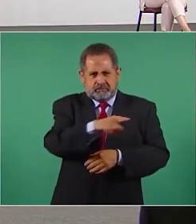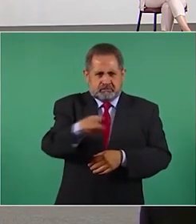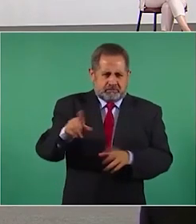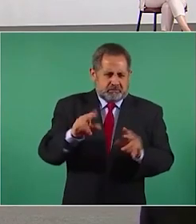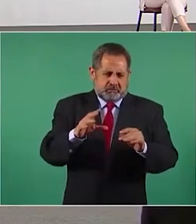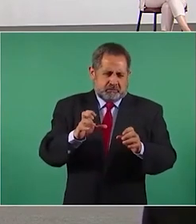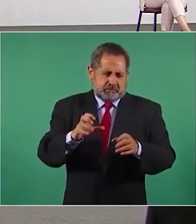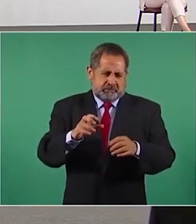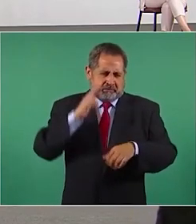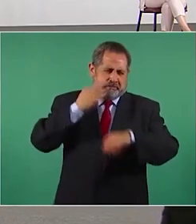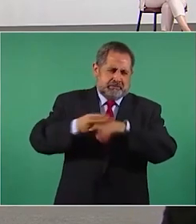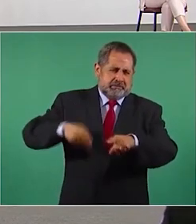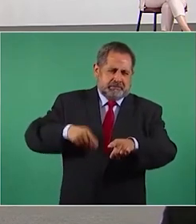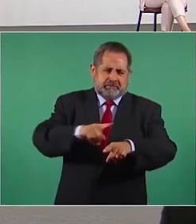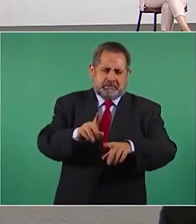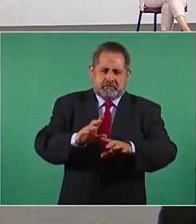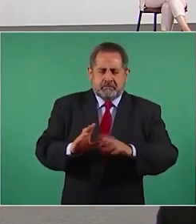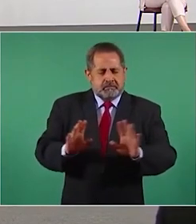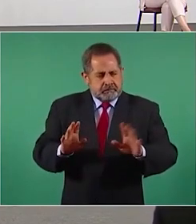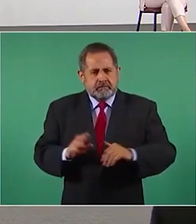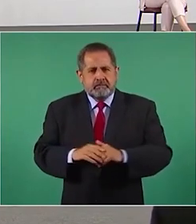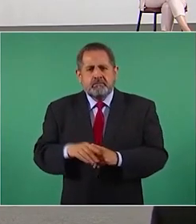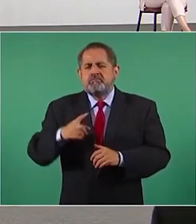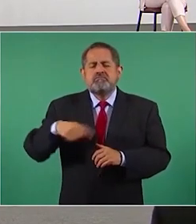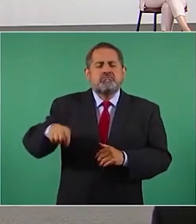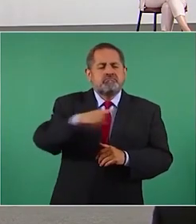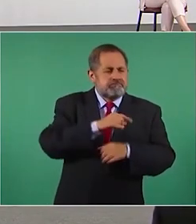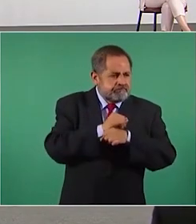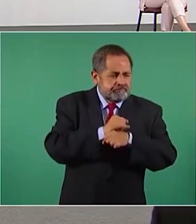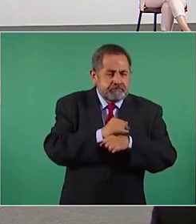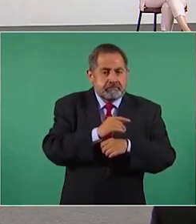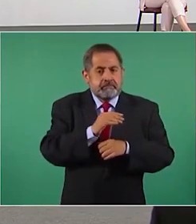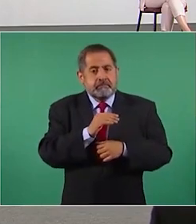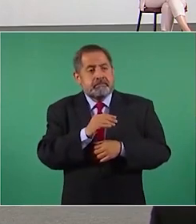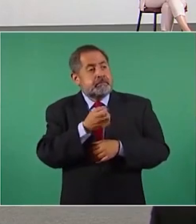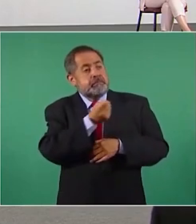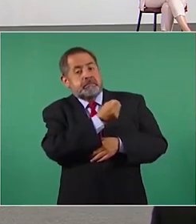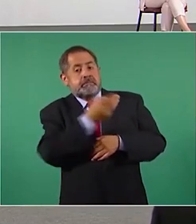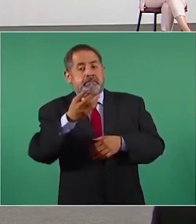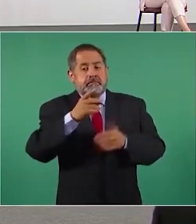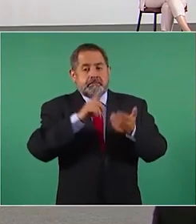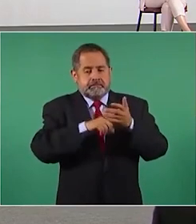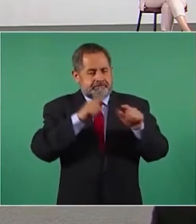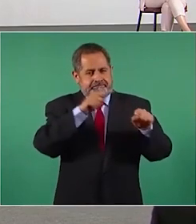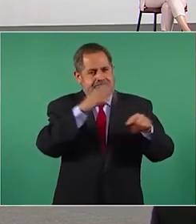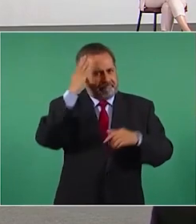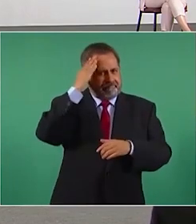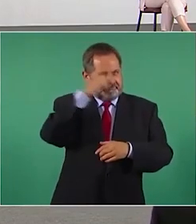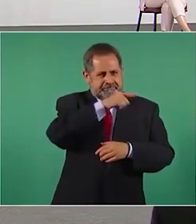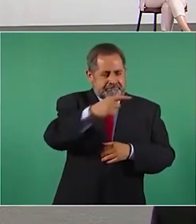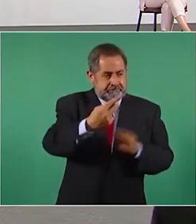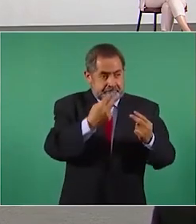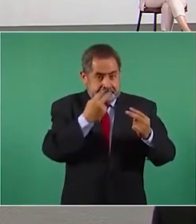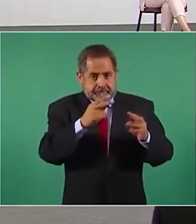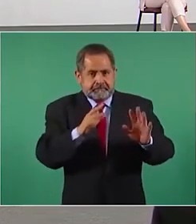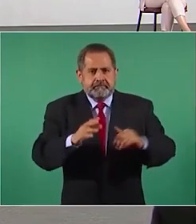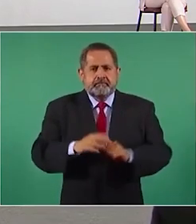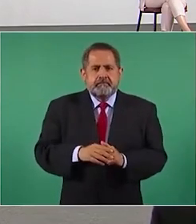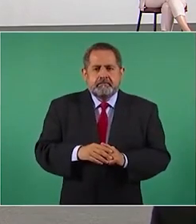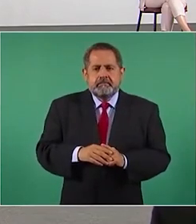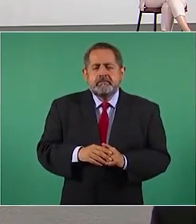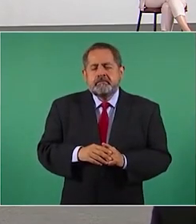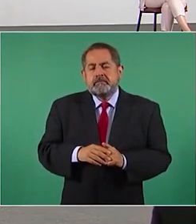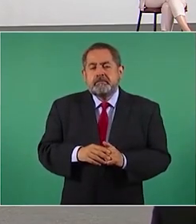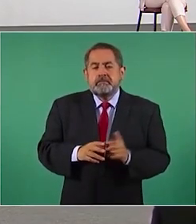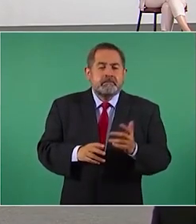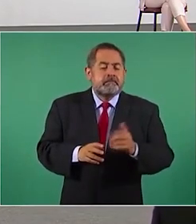no tienen ese propósito. Pero los que nos están escuchando, porque ahora se puede,